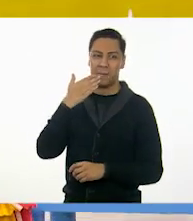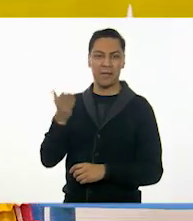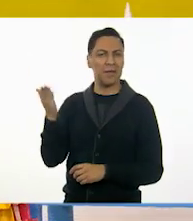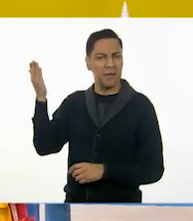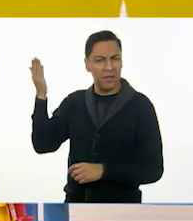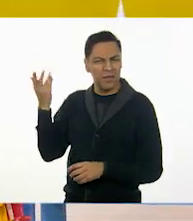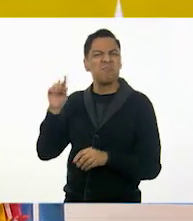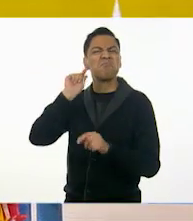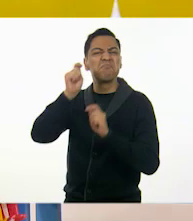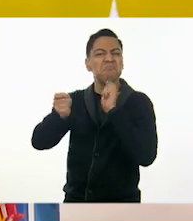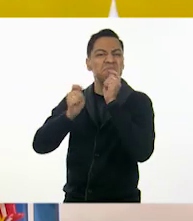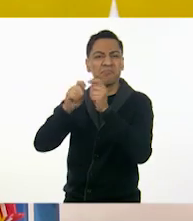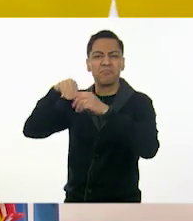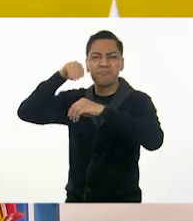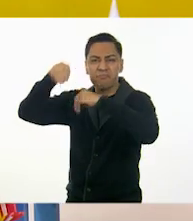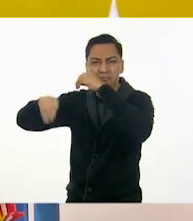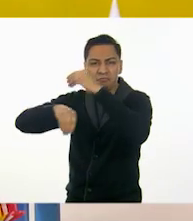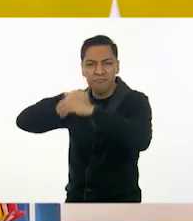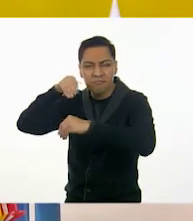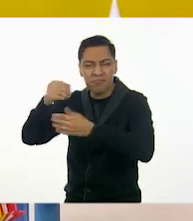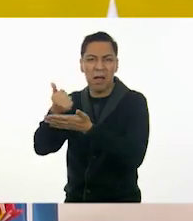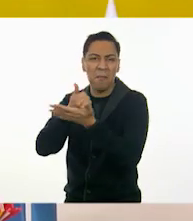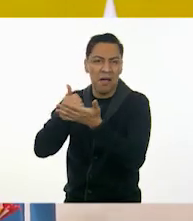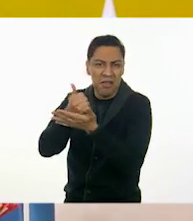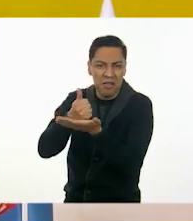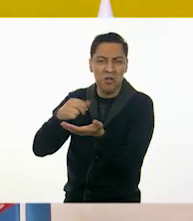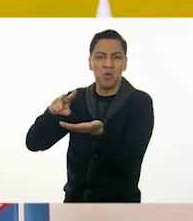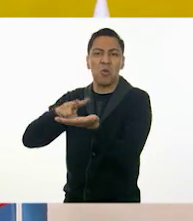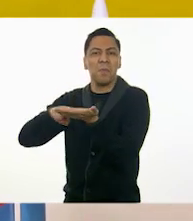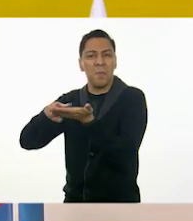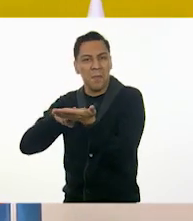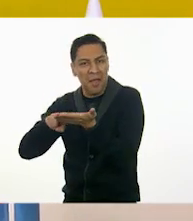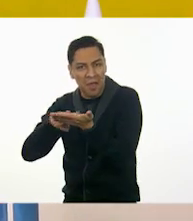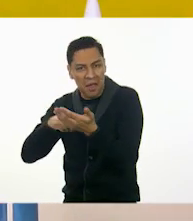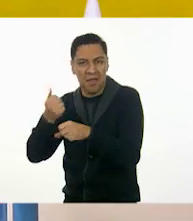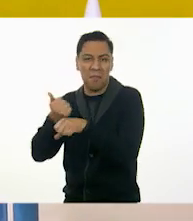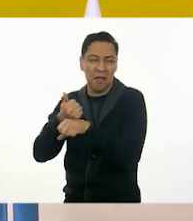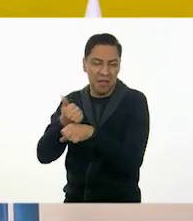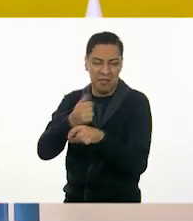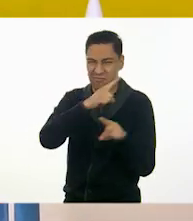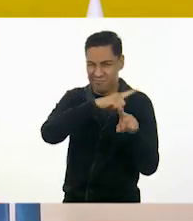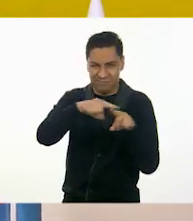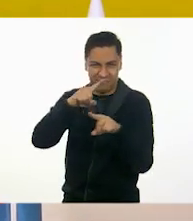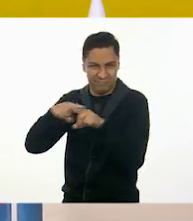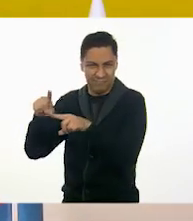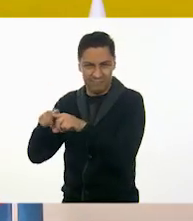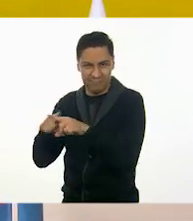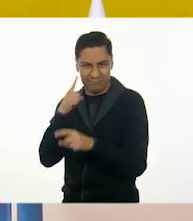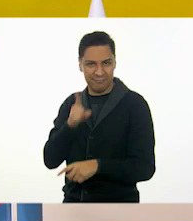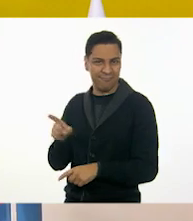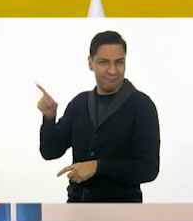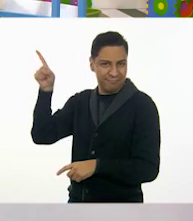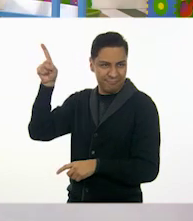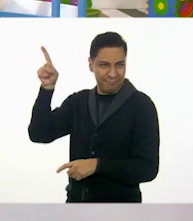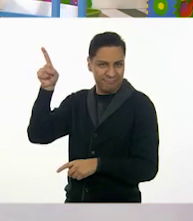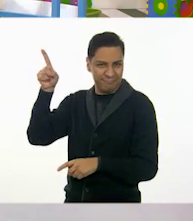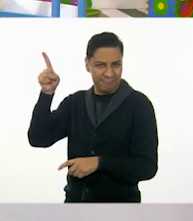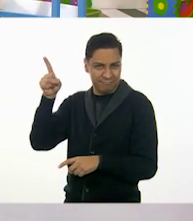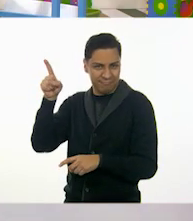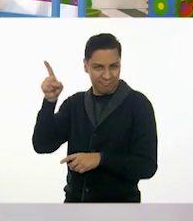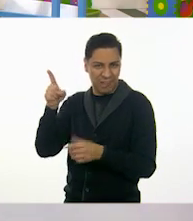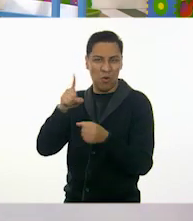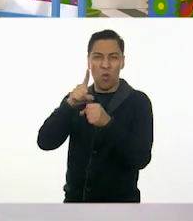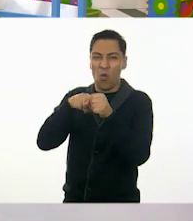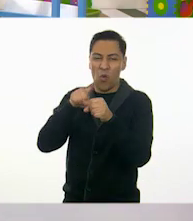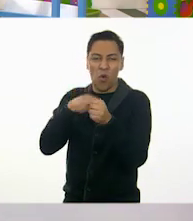jugamos un poco con amarillo, verde. Y luego otra vez, amarillo, verde. Hicieron una serie. Amarillo,